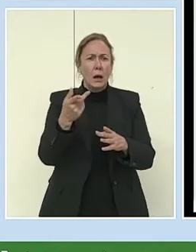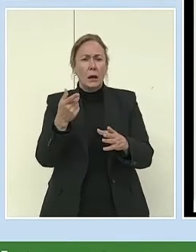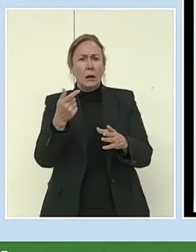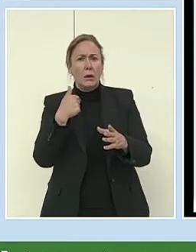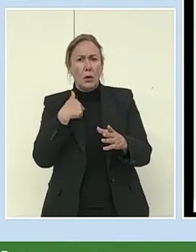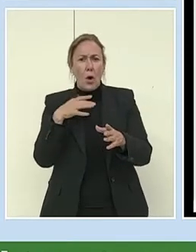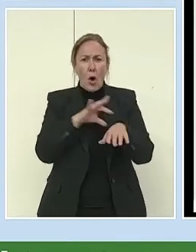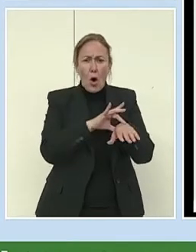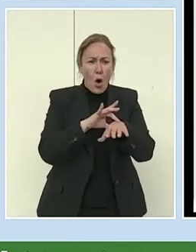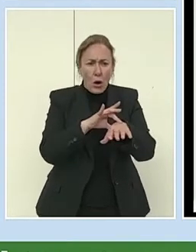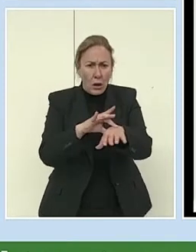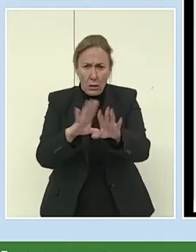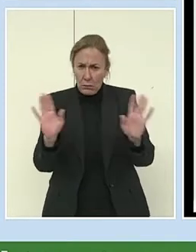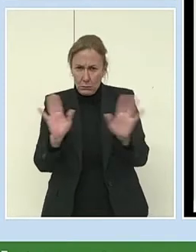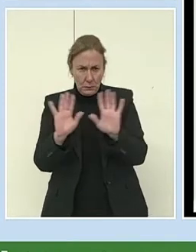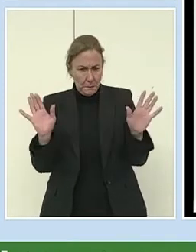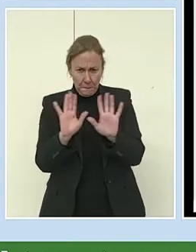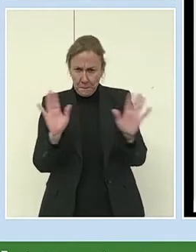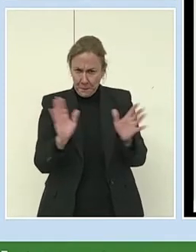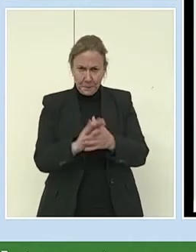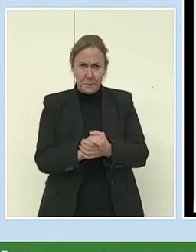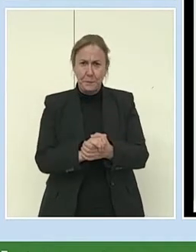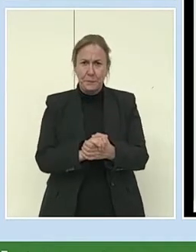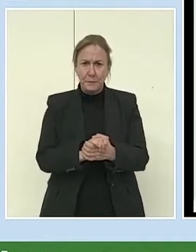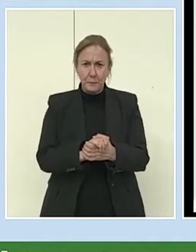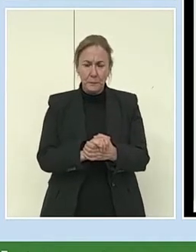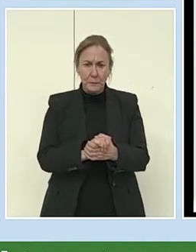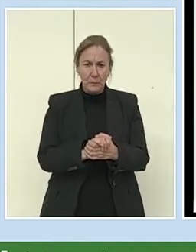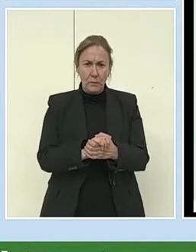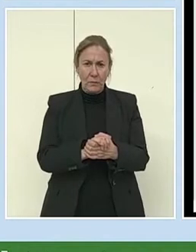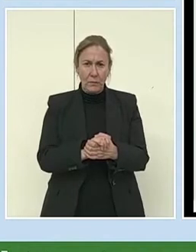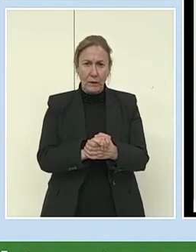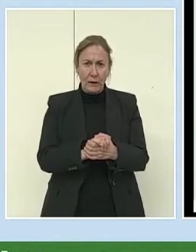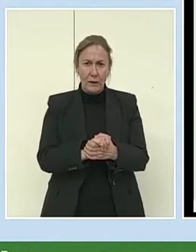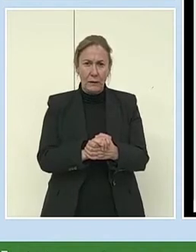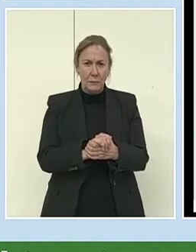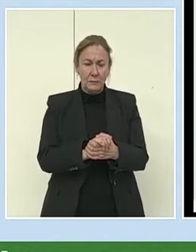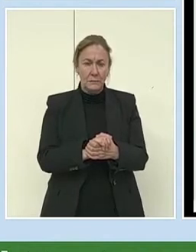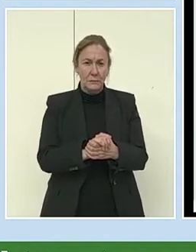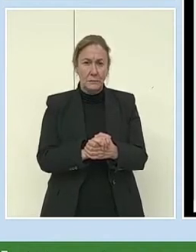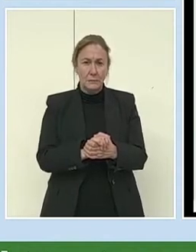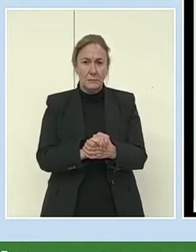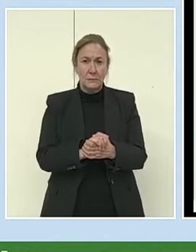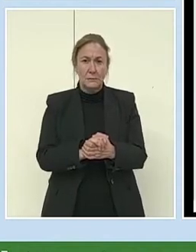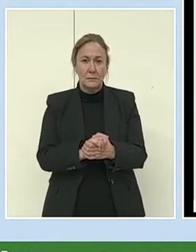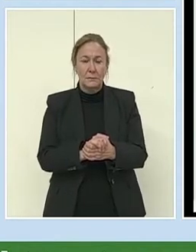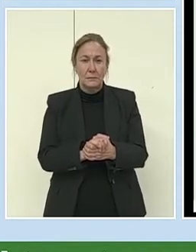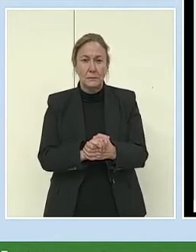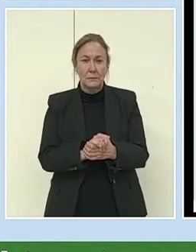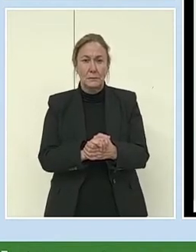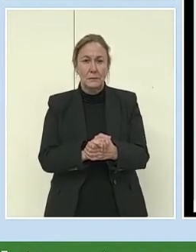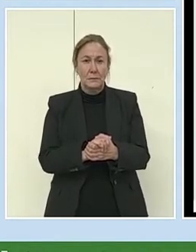indico en mis formaciones. Pero, aquí les voy a hacer un planteamiento.